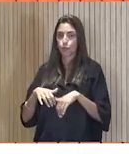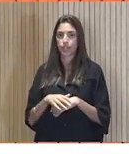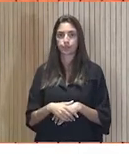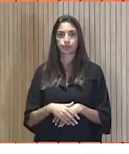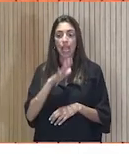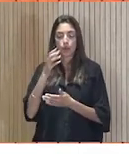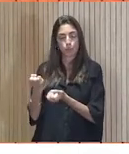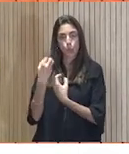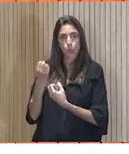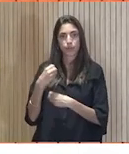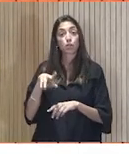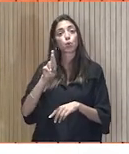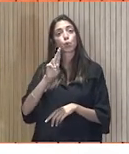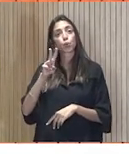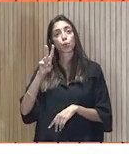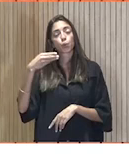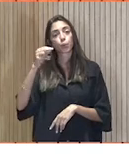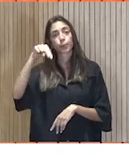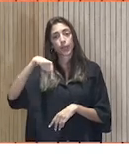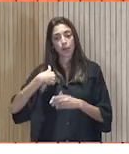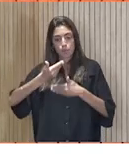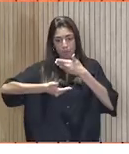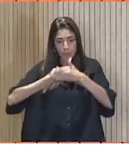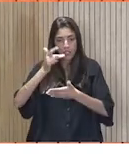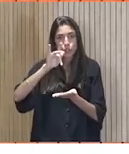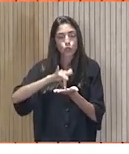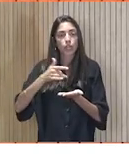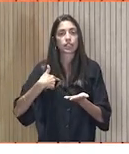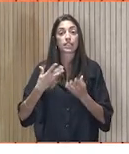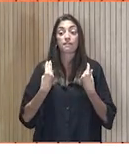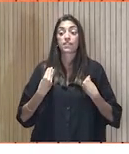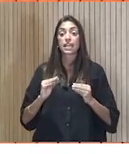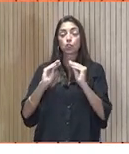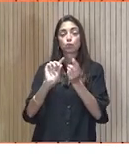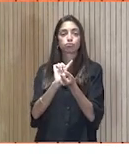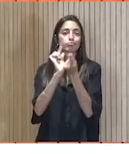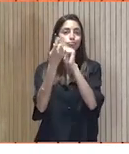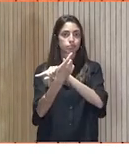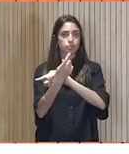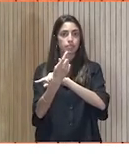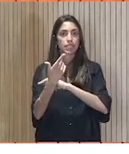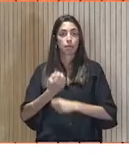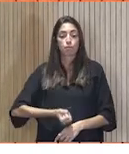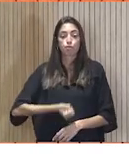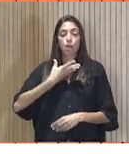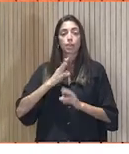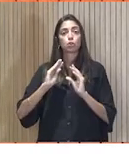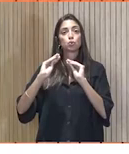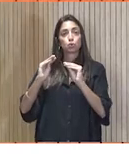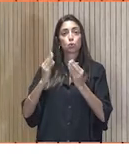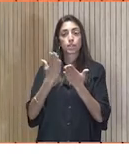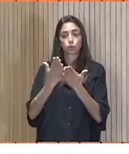Rubén pasó por este proceso y gracias a esta iniciativa su vida en muchos aspectos cambió. Encontró su vocación, terminó los estudios,